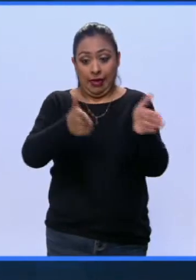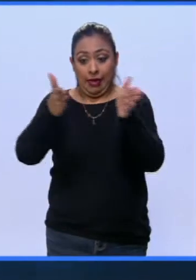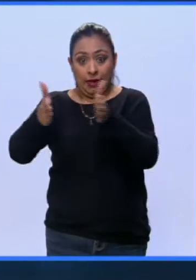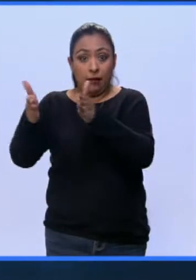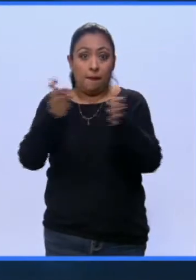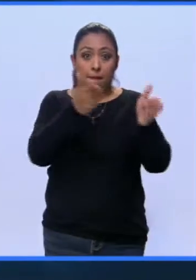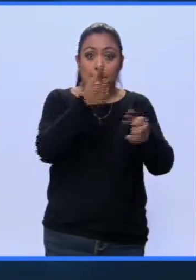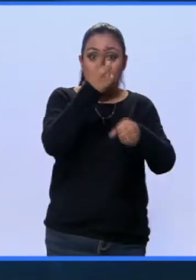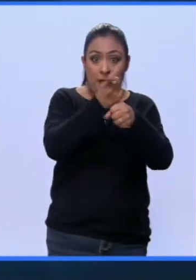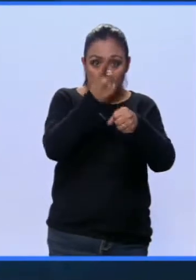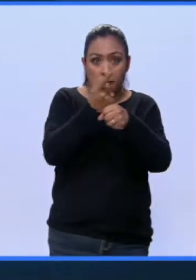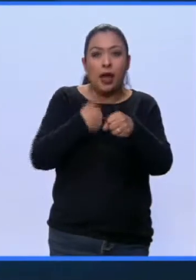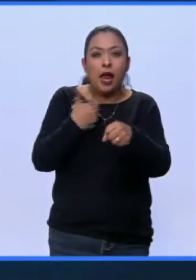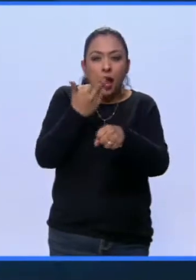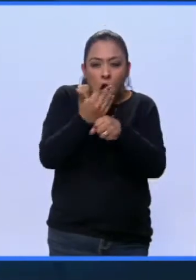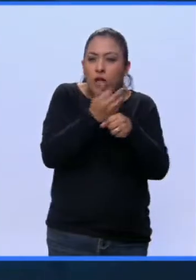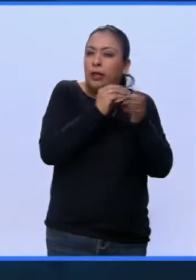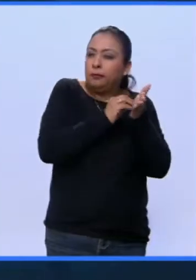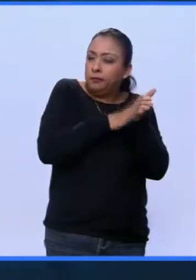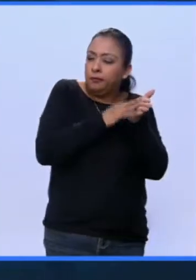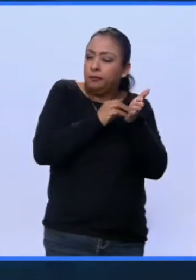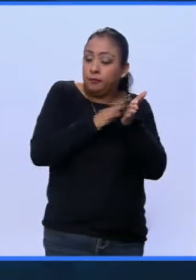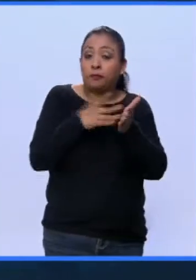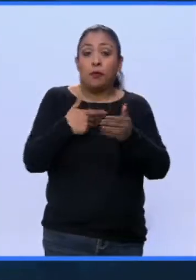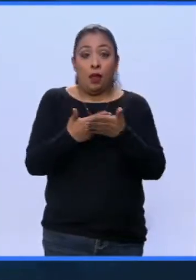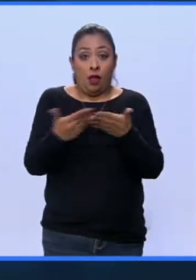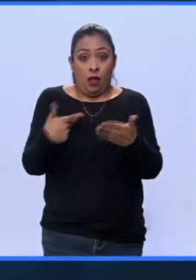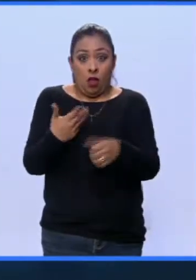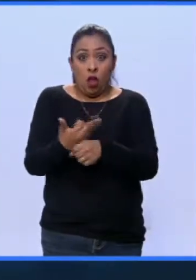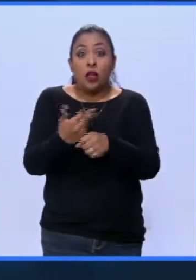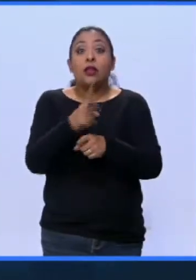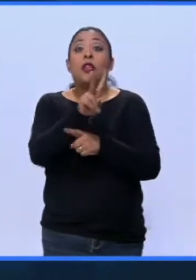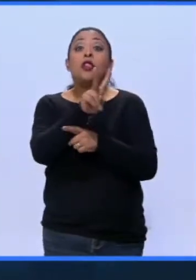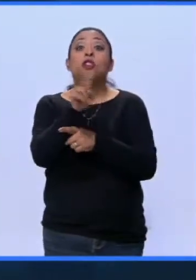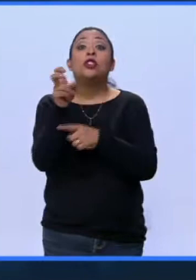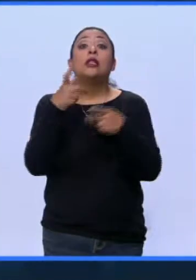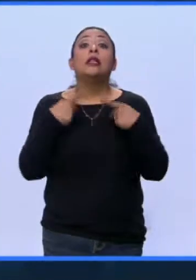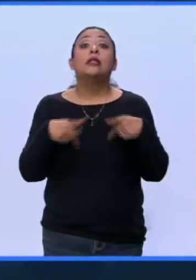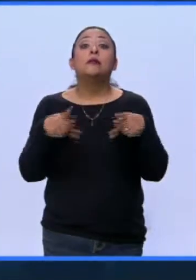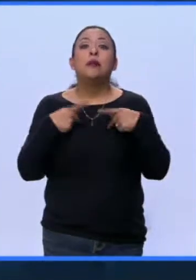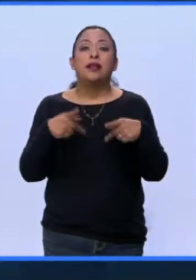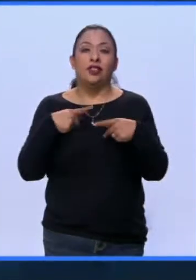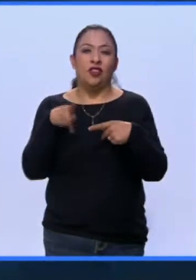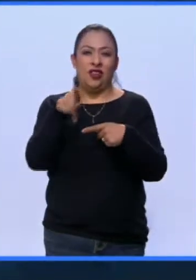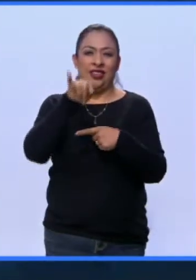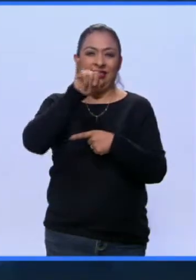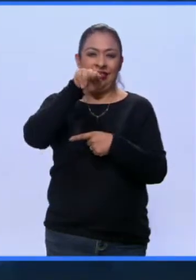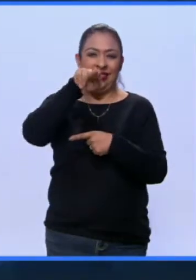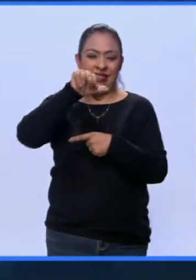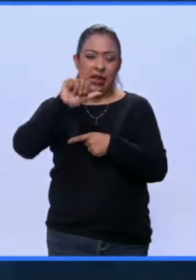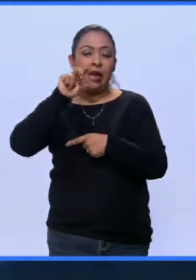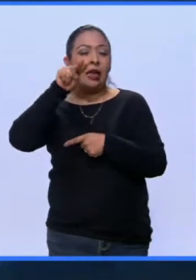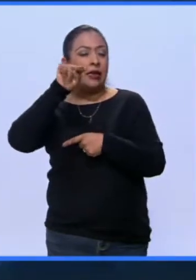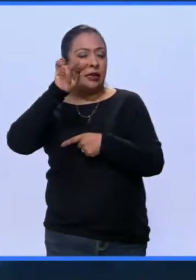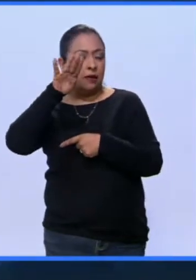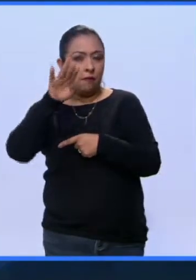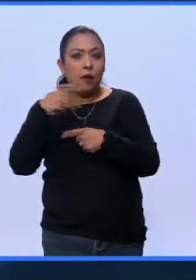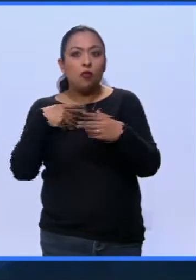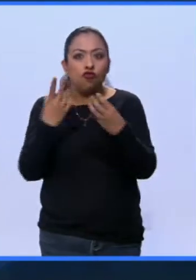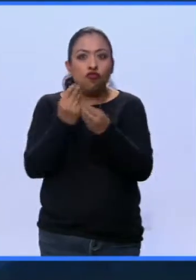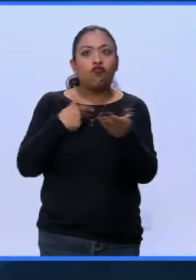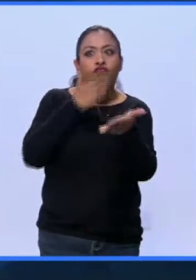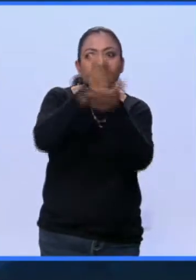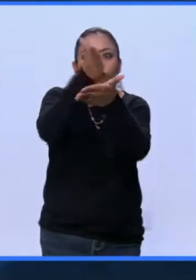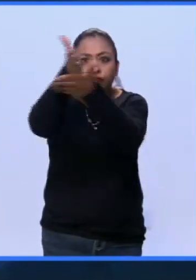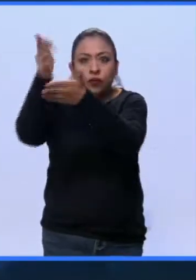realizando. Actualmente hay 200 personas del INAH y el INBA haciendo trabajo de campo